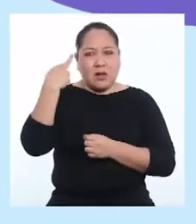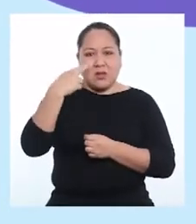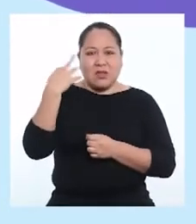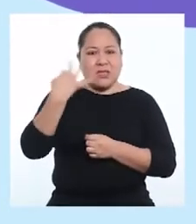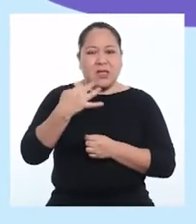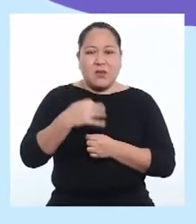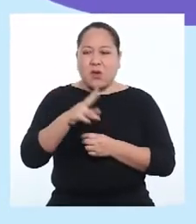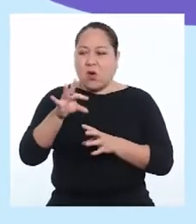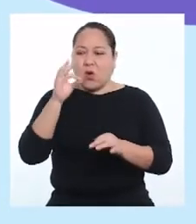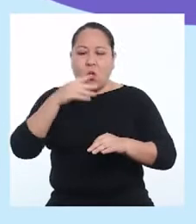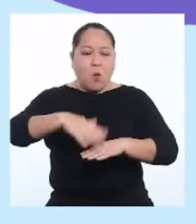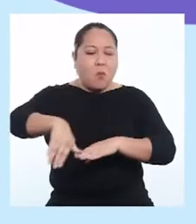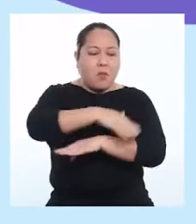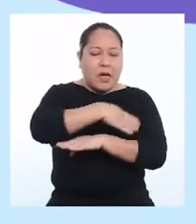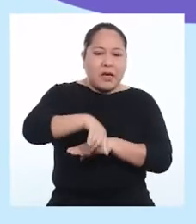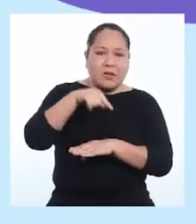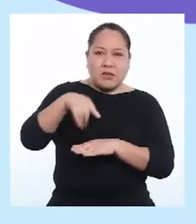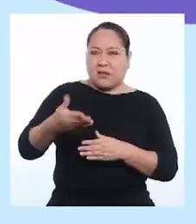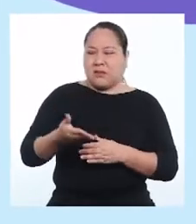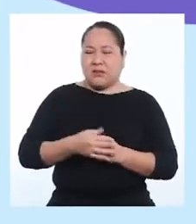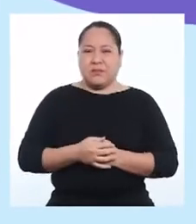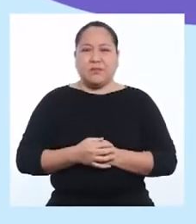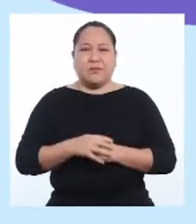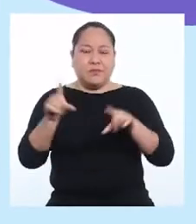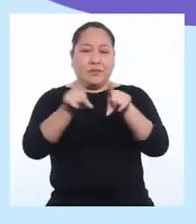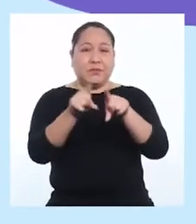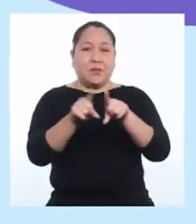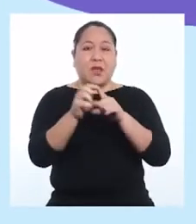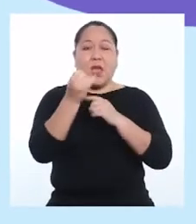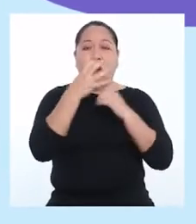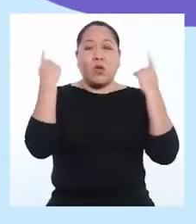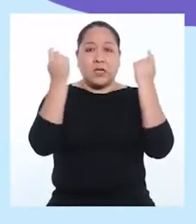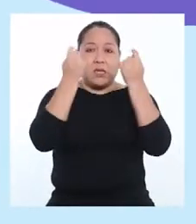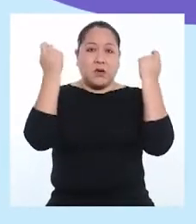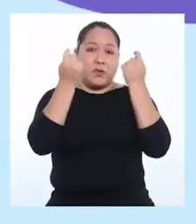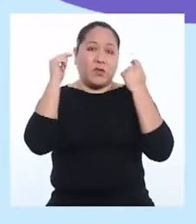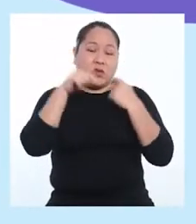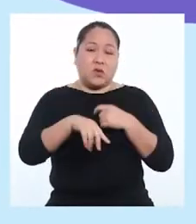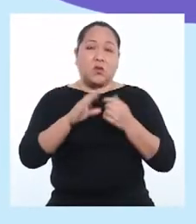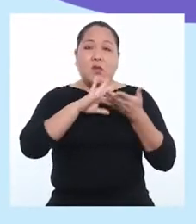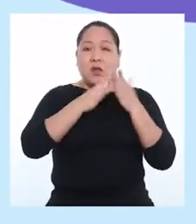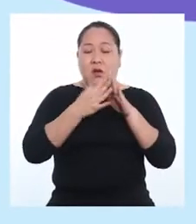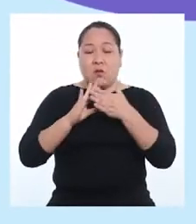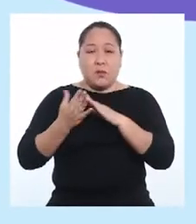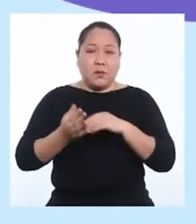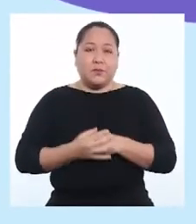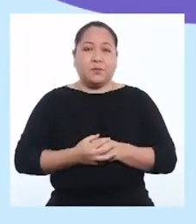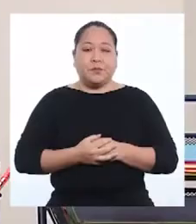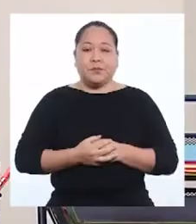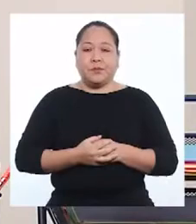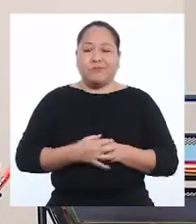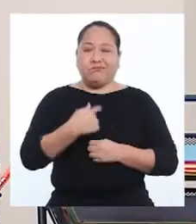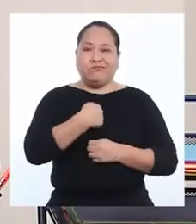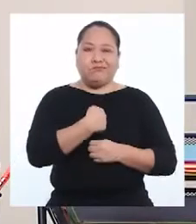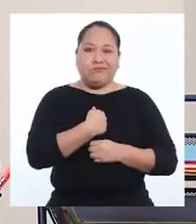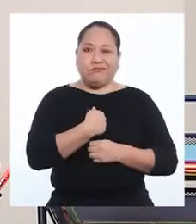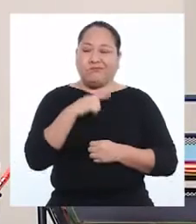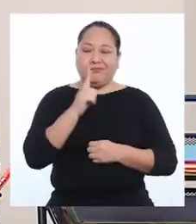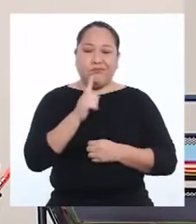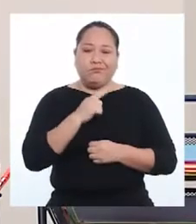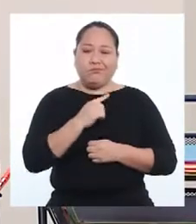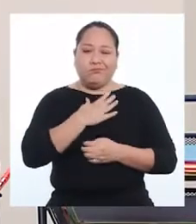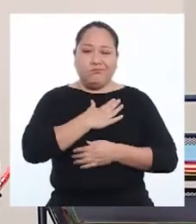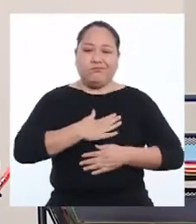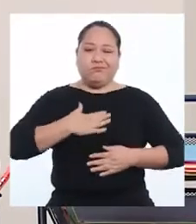los encontramos en pistas o avenidas y también en alguna festividad de nuestra comunidad. Personalmente